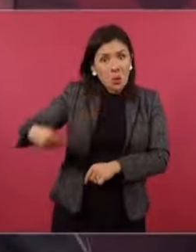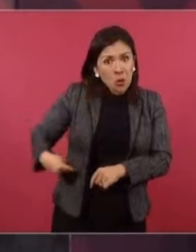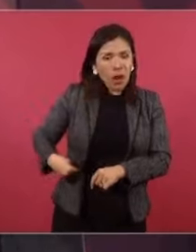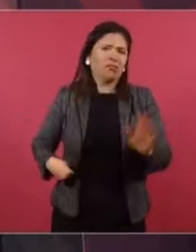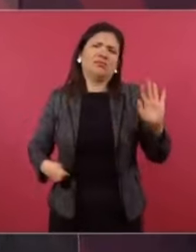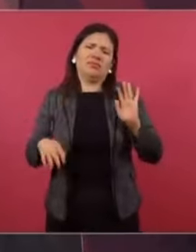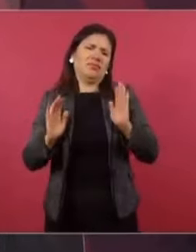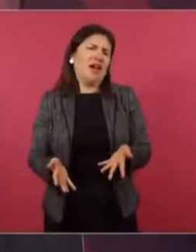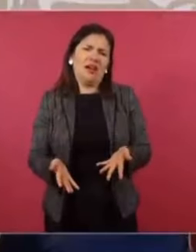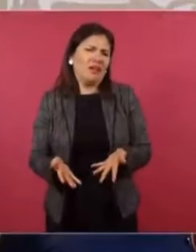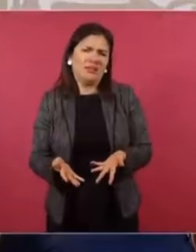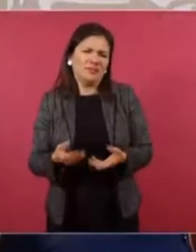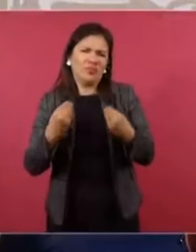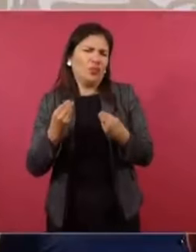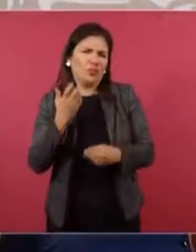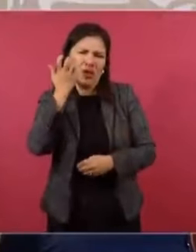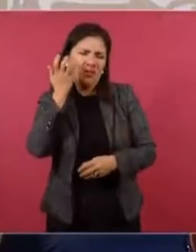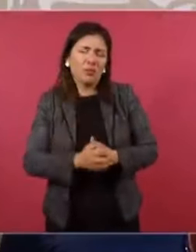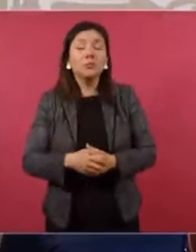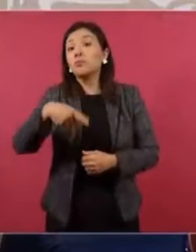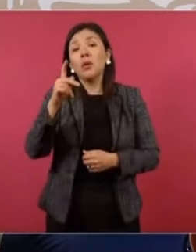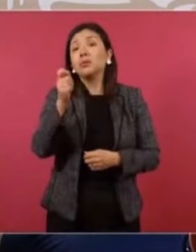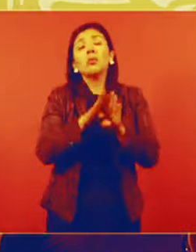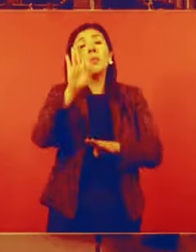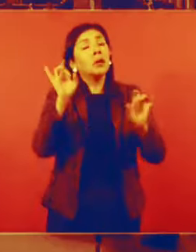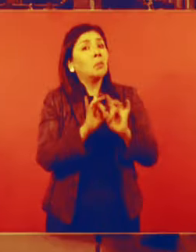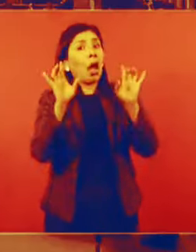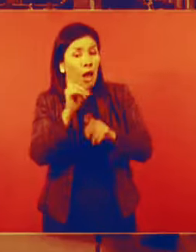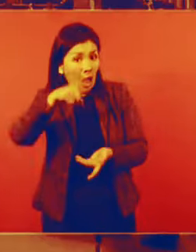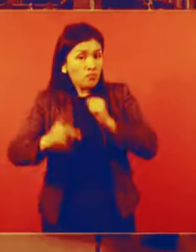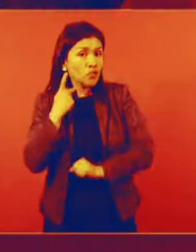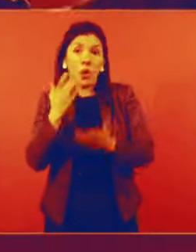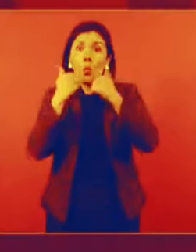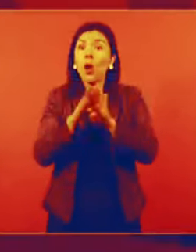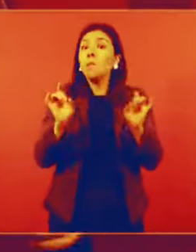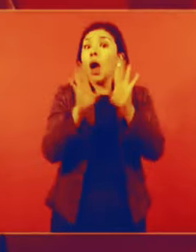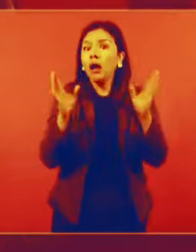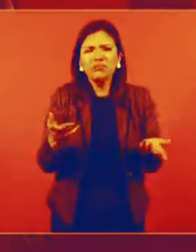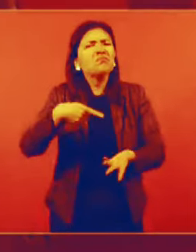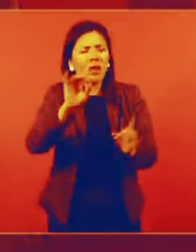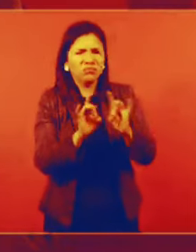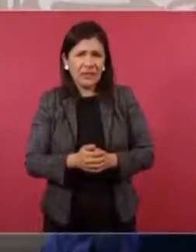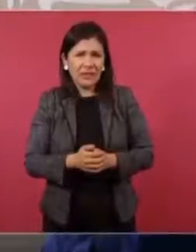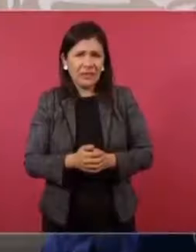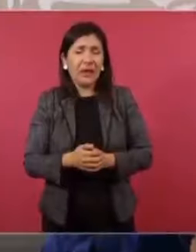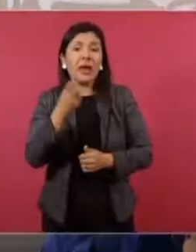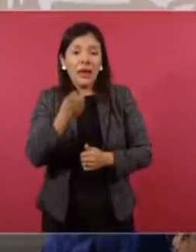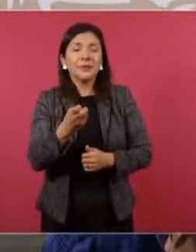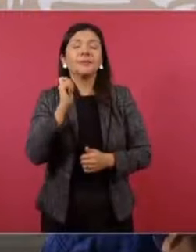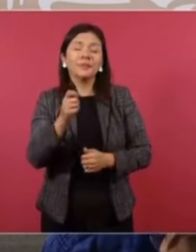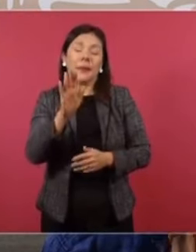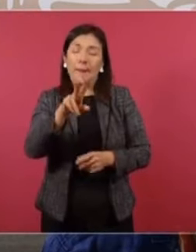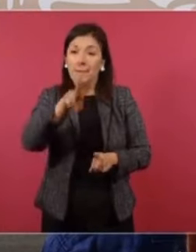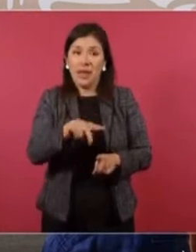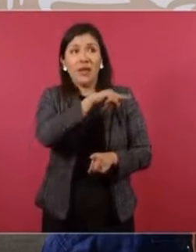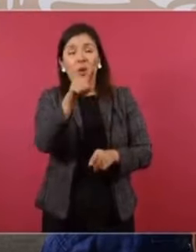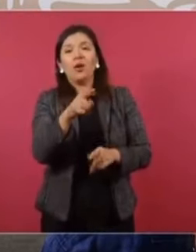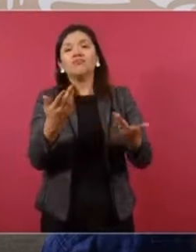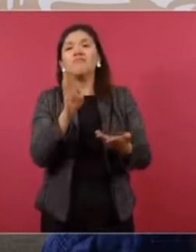Es mucho. Pues que hay mucha casualidad también, presidente. Y acuérdese que en política no hay casualidades. Sí, pero ¿cuál casualidad? Si yo no me he metido. No, es que les fue mal